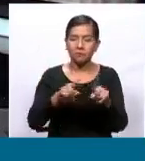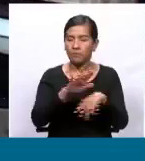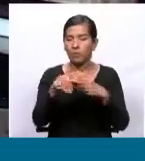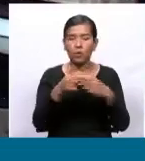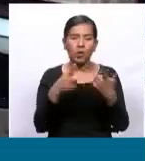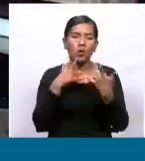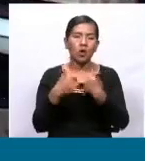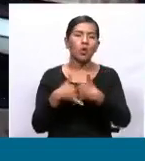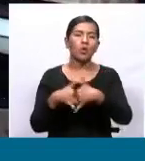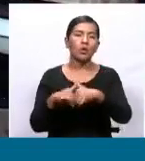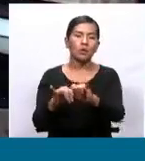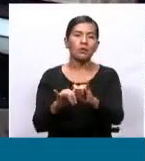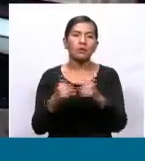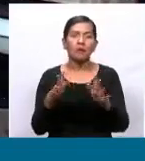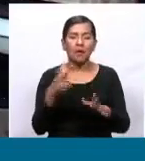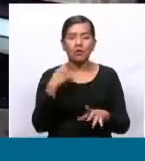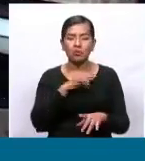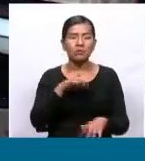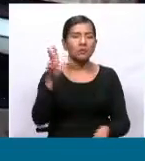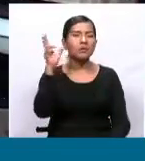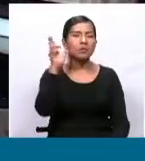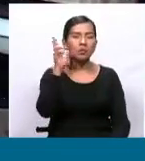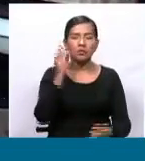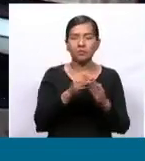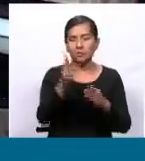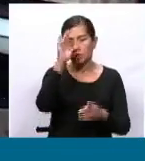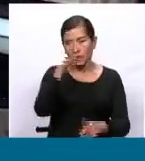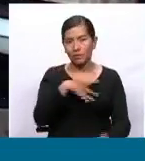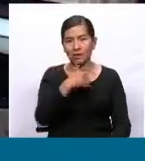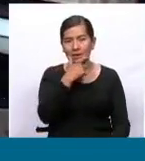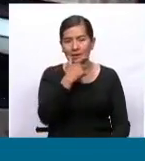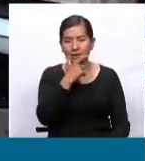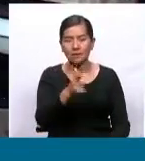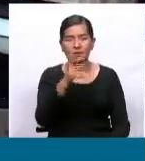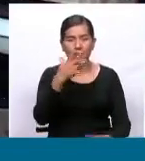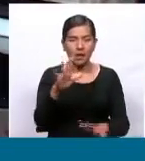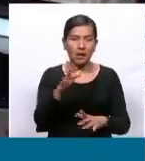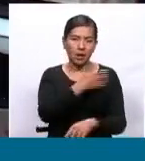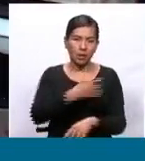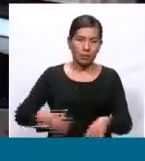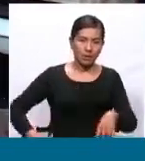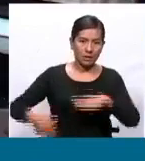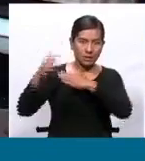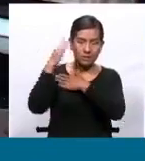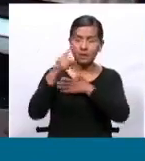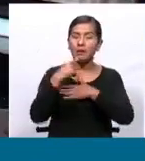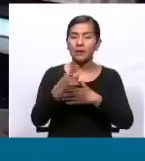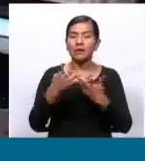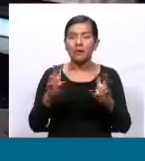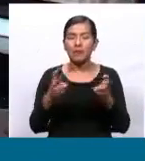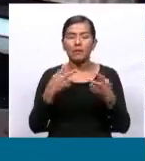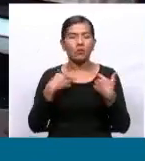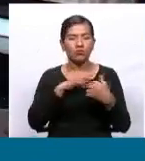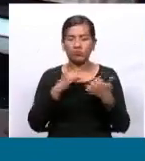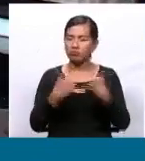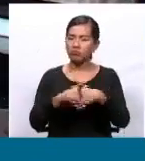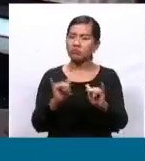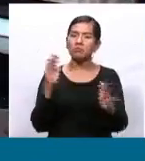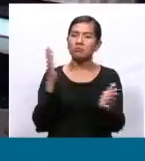escuchamos al señor Luis Fernando Camacho, gobernador de Santa Cruz, que dice vamos a continuar con el paro.